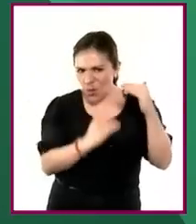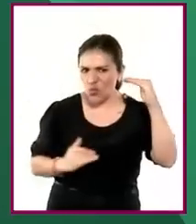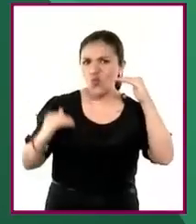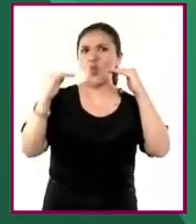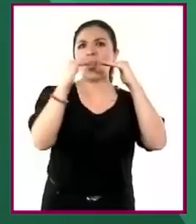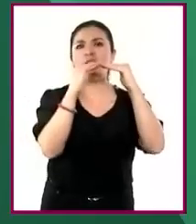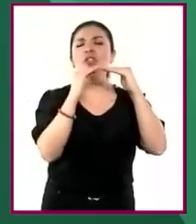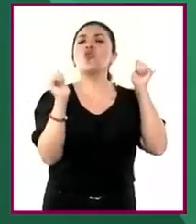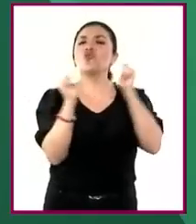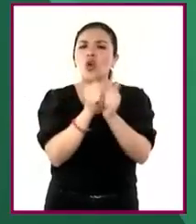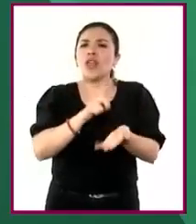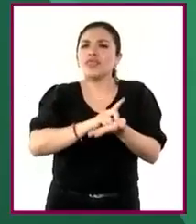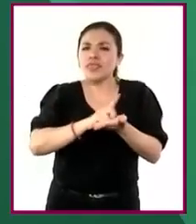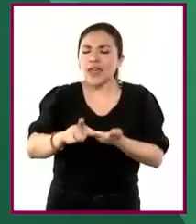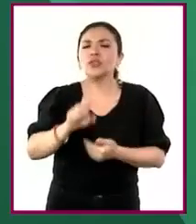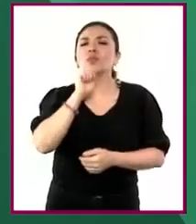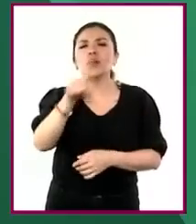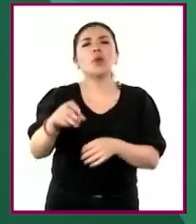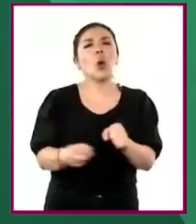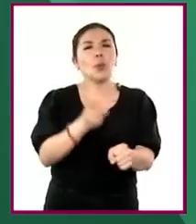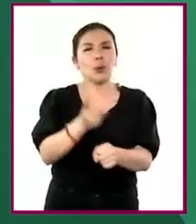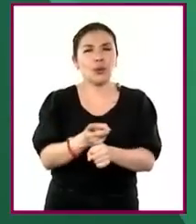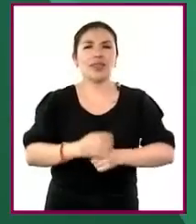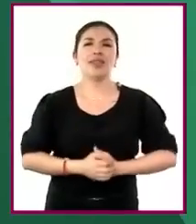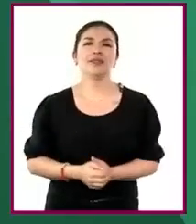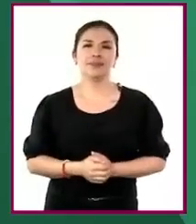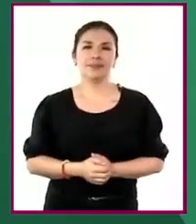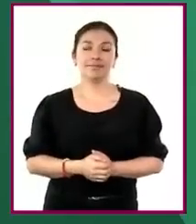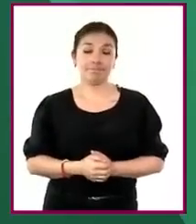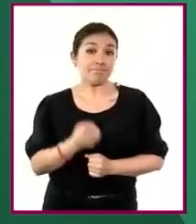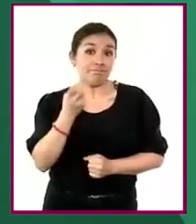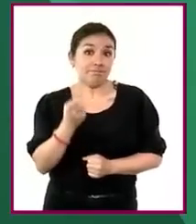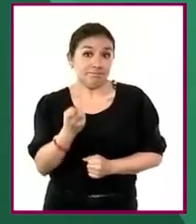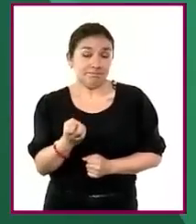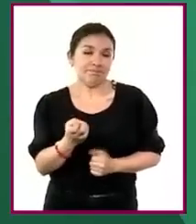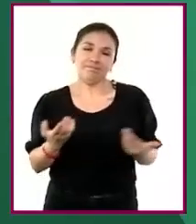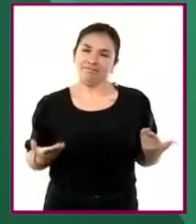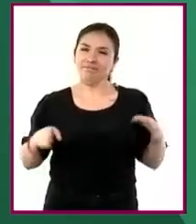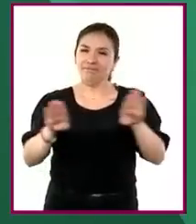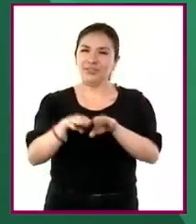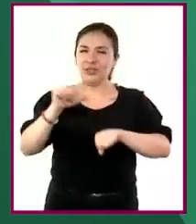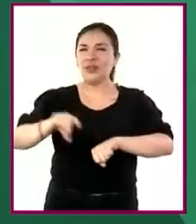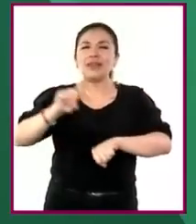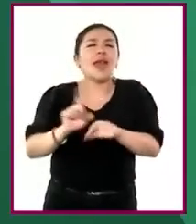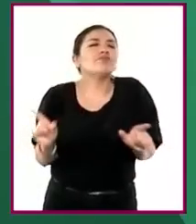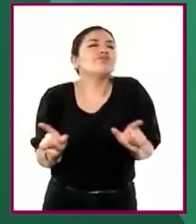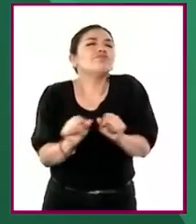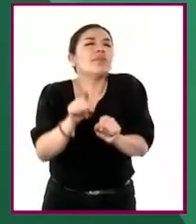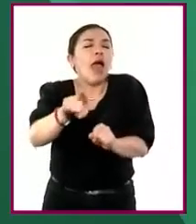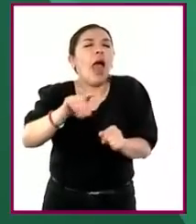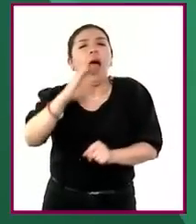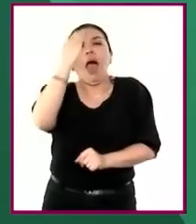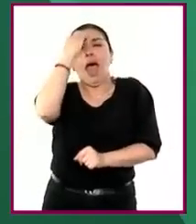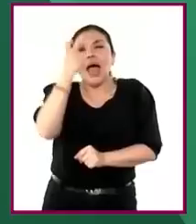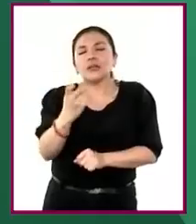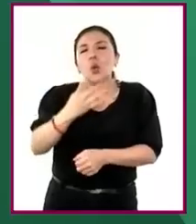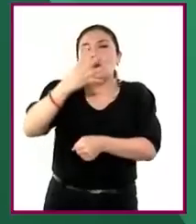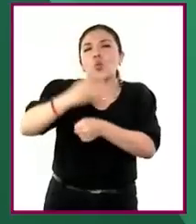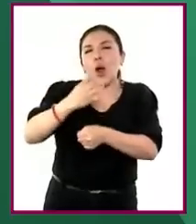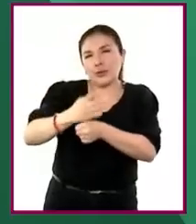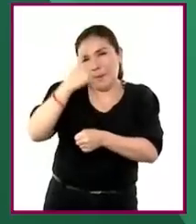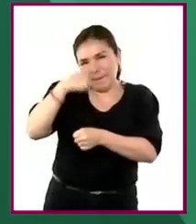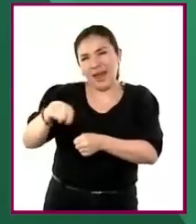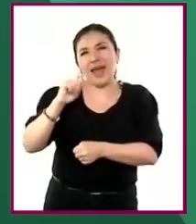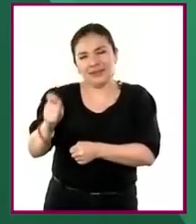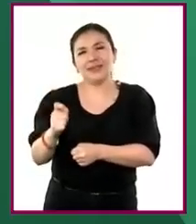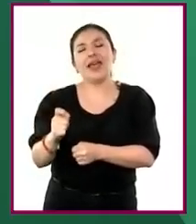igualdad de derechos y oportunidades. Así, concluimos con esta breve introducción a la fase 4